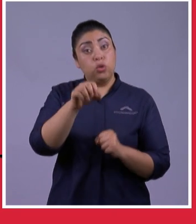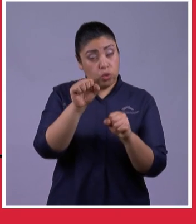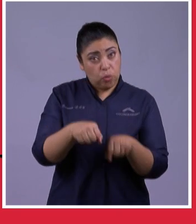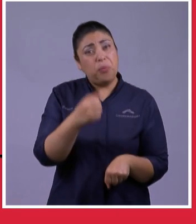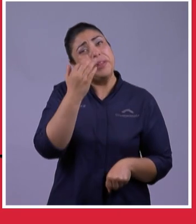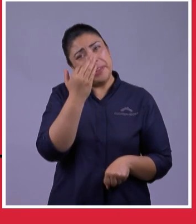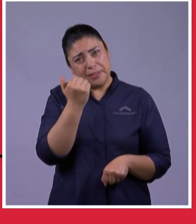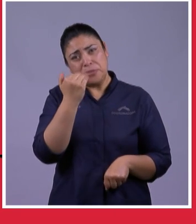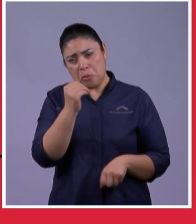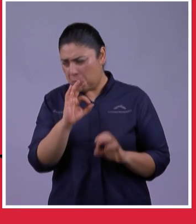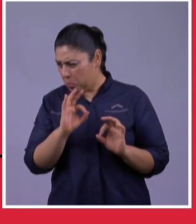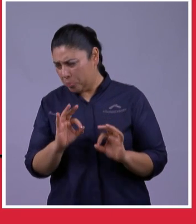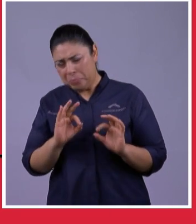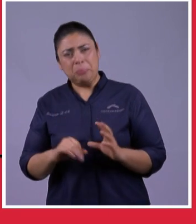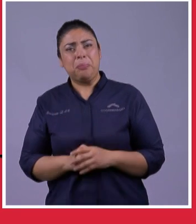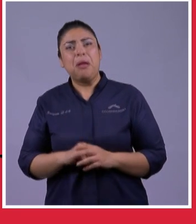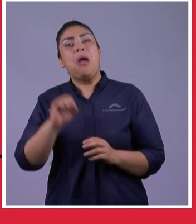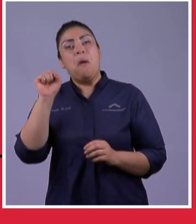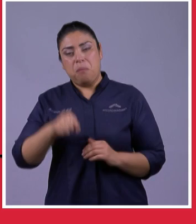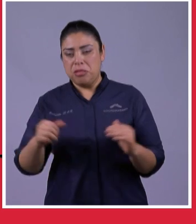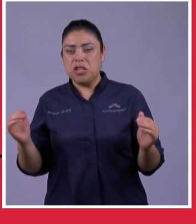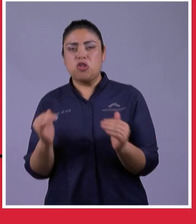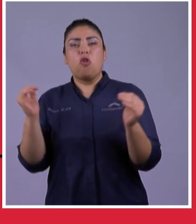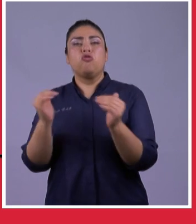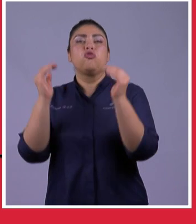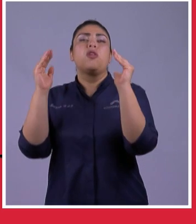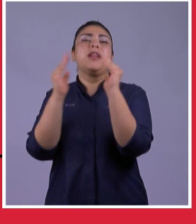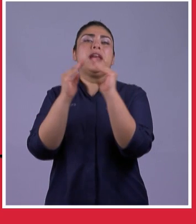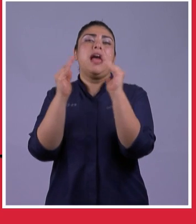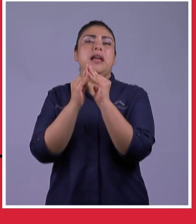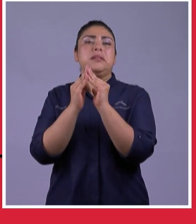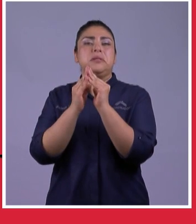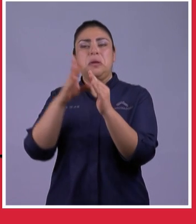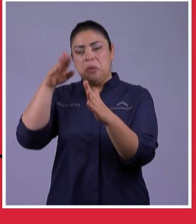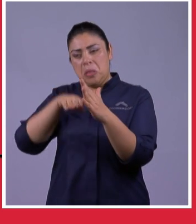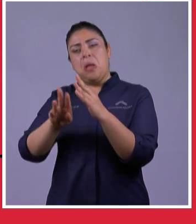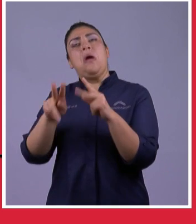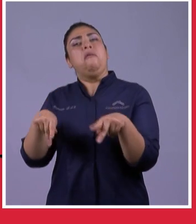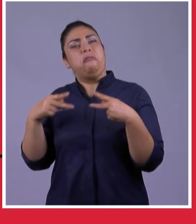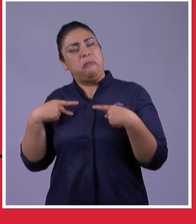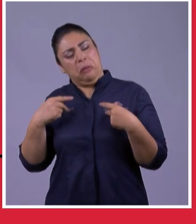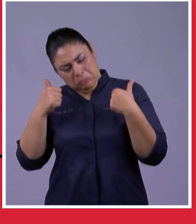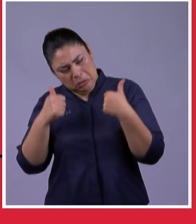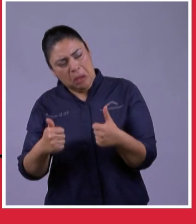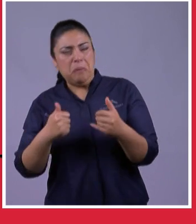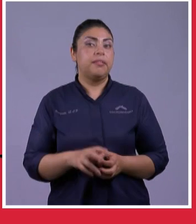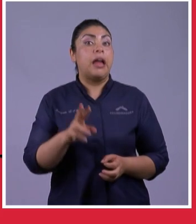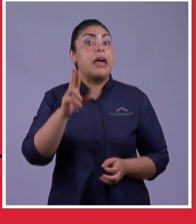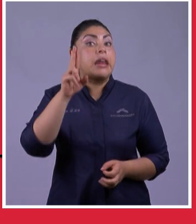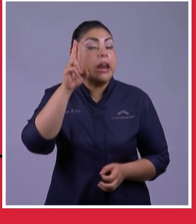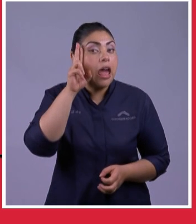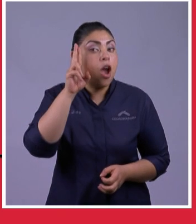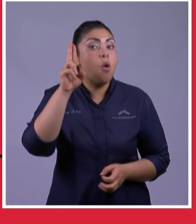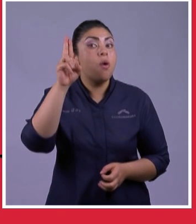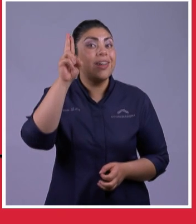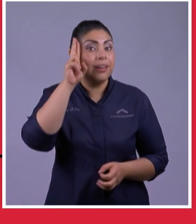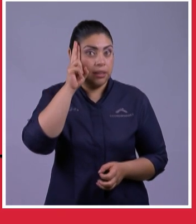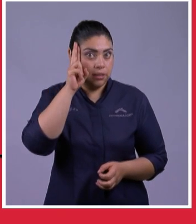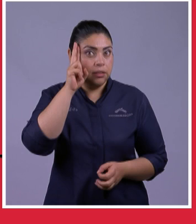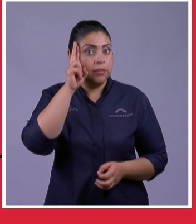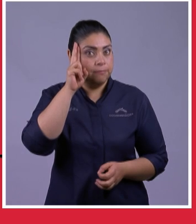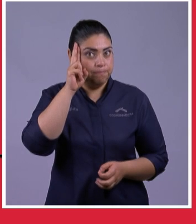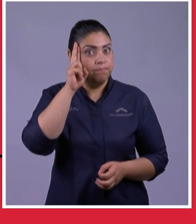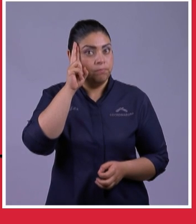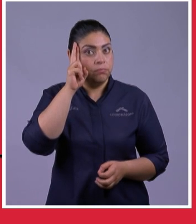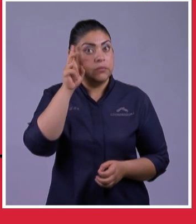construirás Buenas casas Y vivirás En ellas Asegúrate De no Olvidar Al Señor Tu